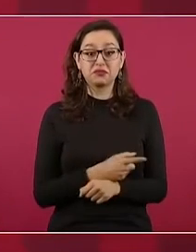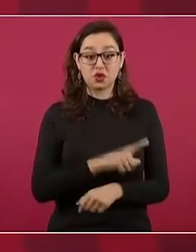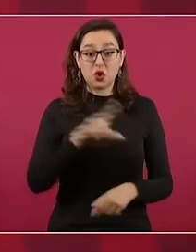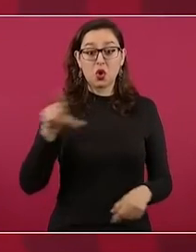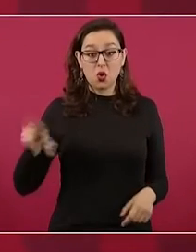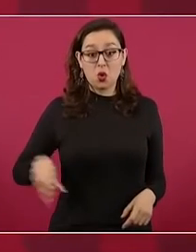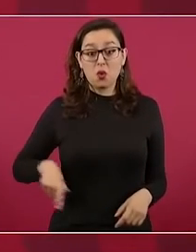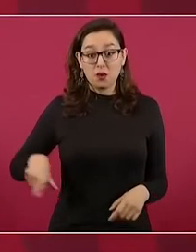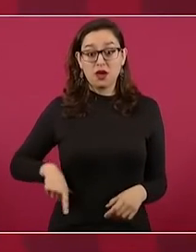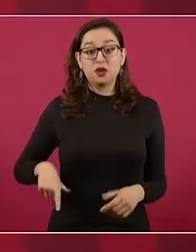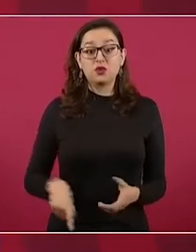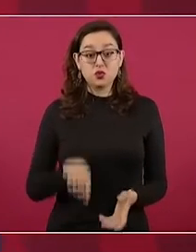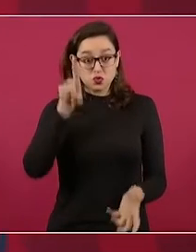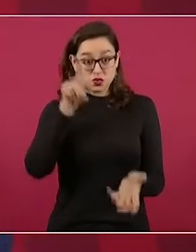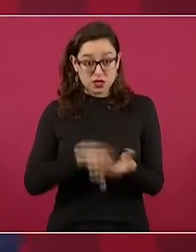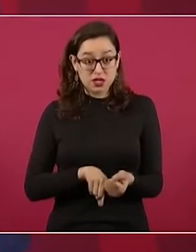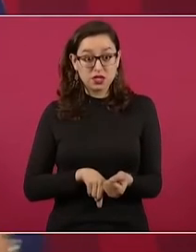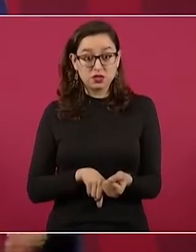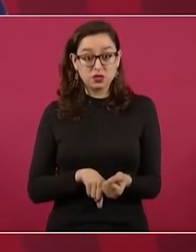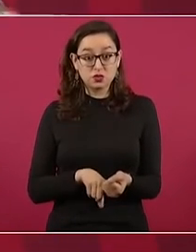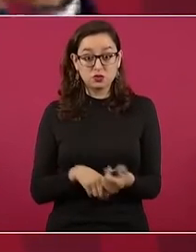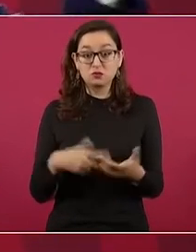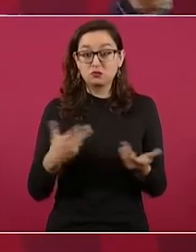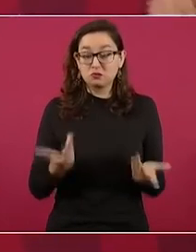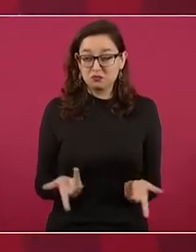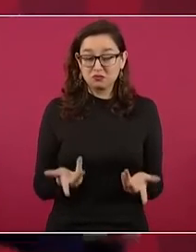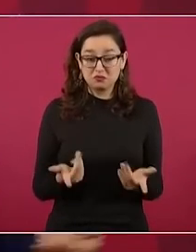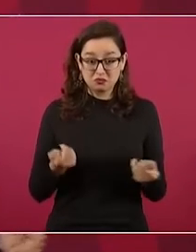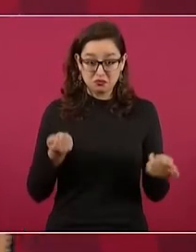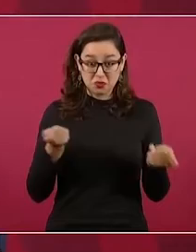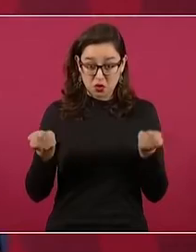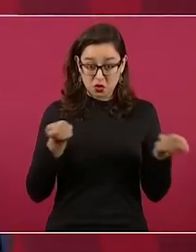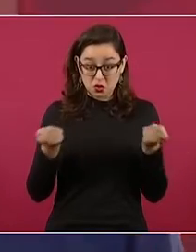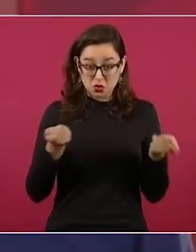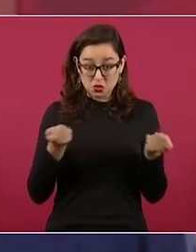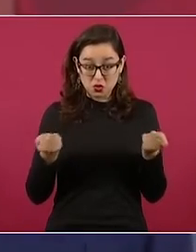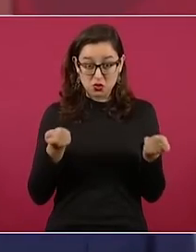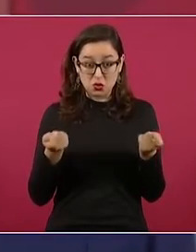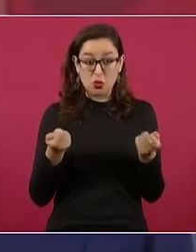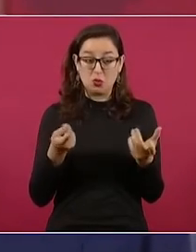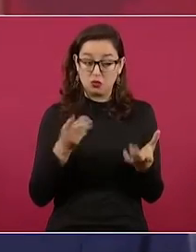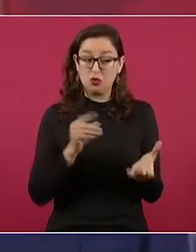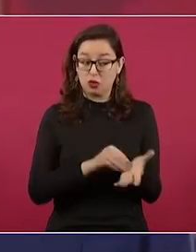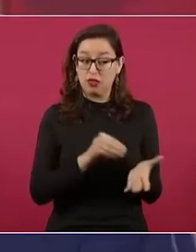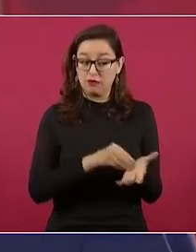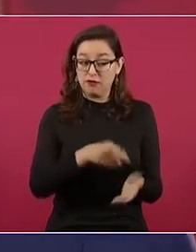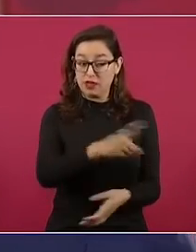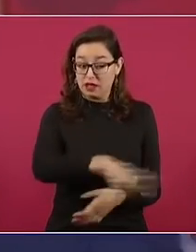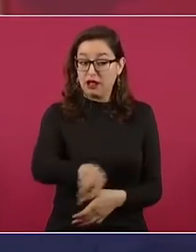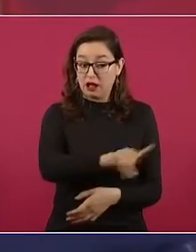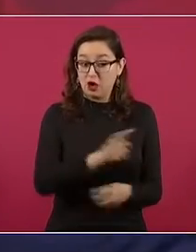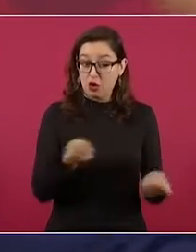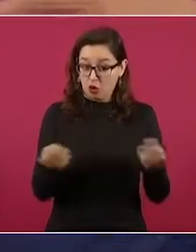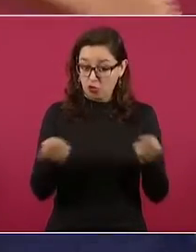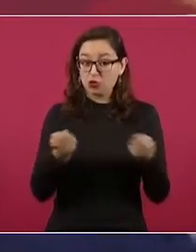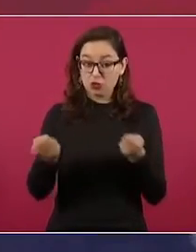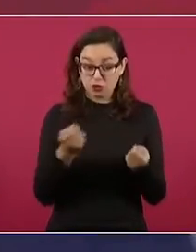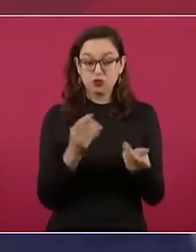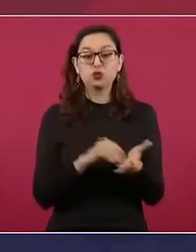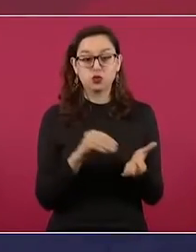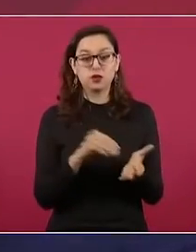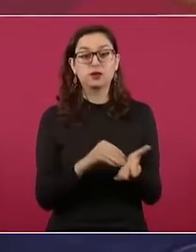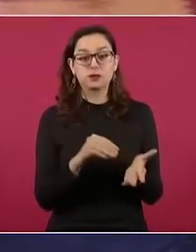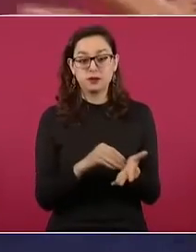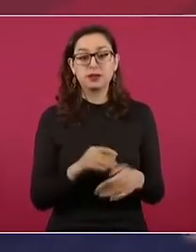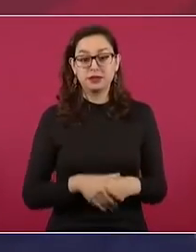liberar por completo al gobierno. Todavía los que se sentían